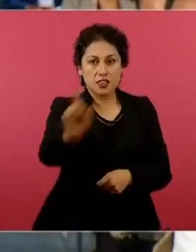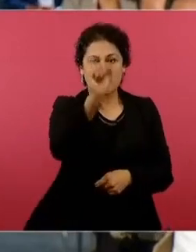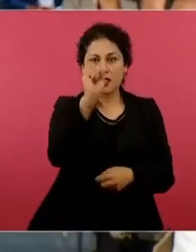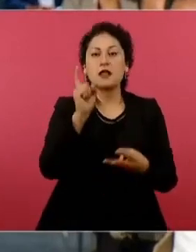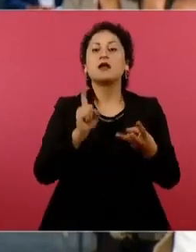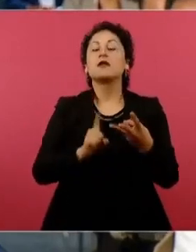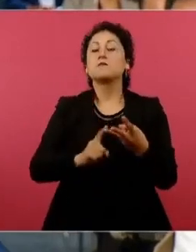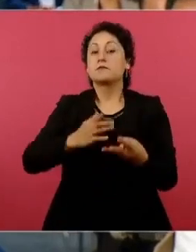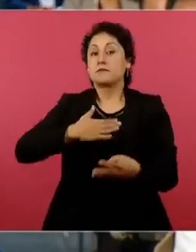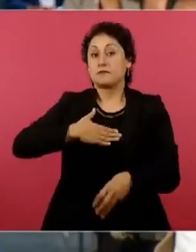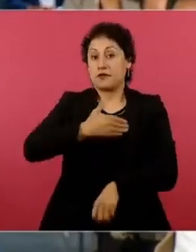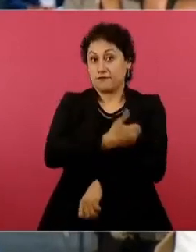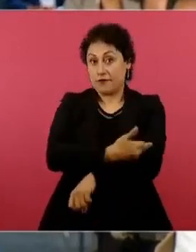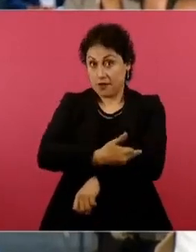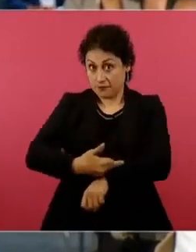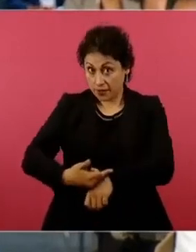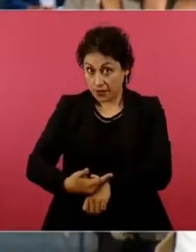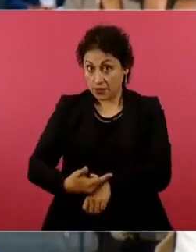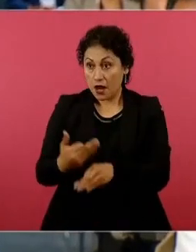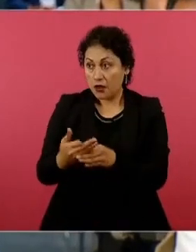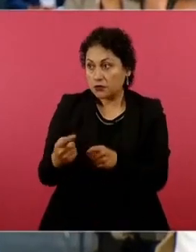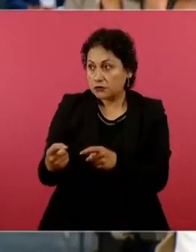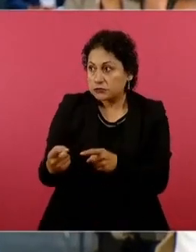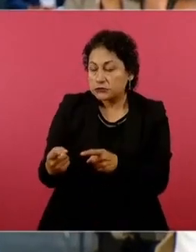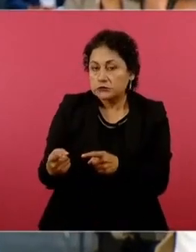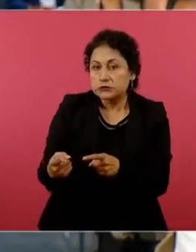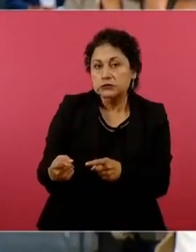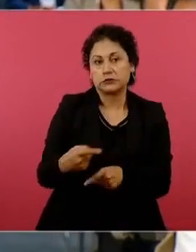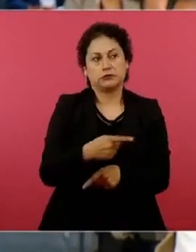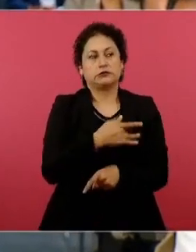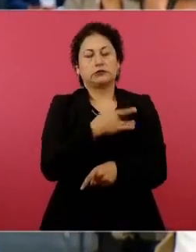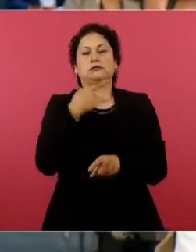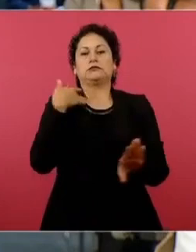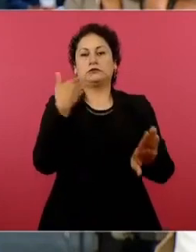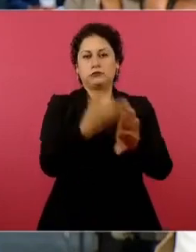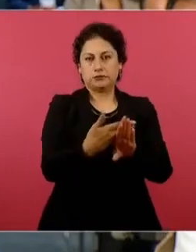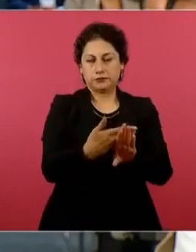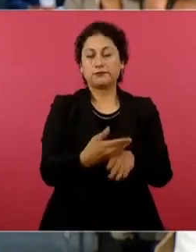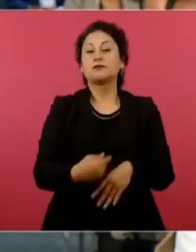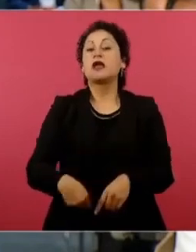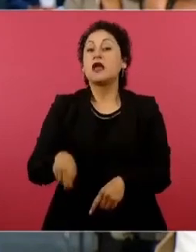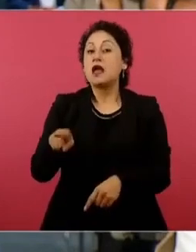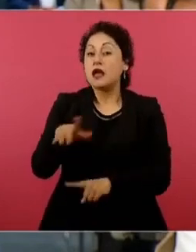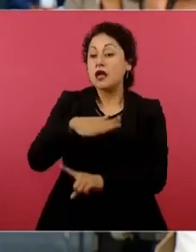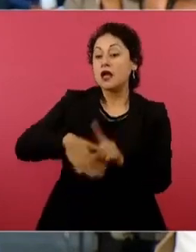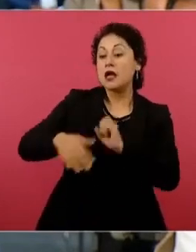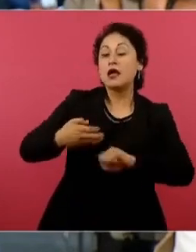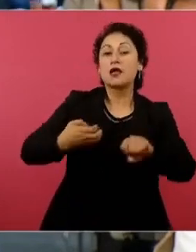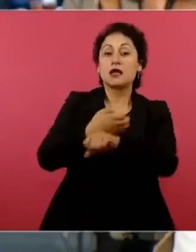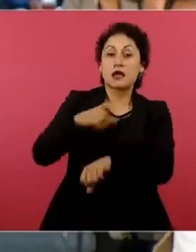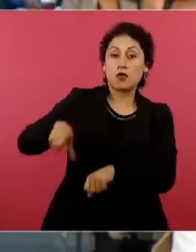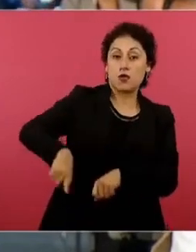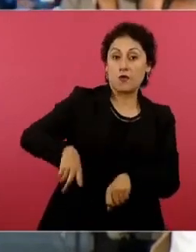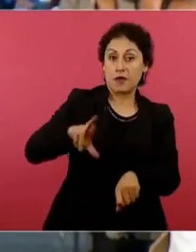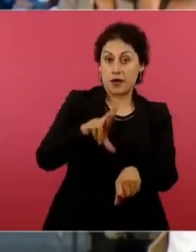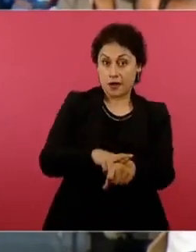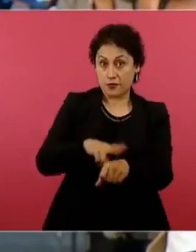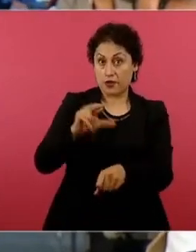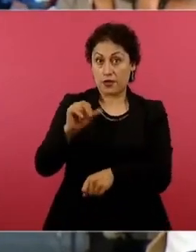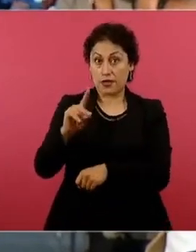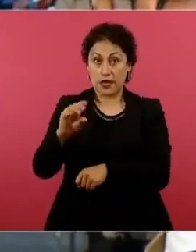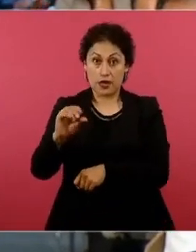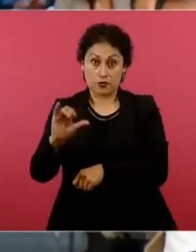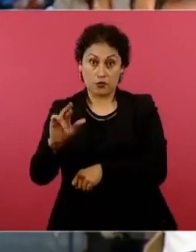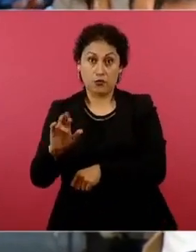está, después de lo sucedido, siendo atacada y el gobernador del estado Ricardo Gallardo Cardona, después de una nota que